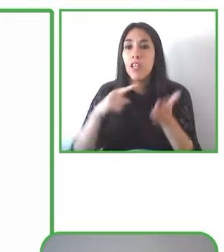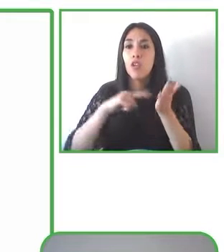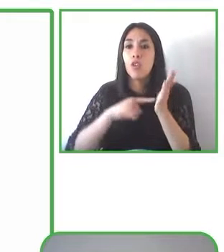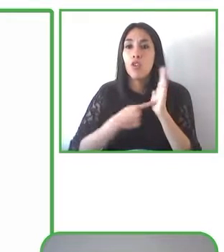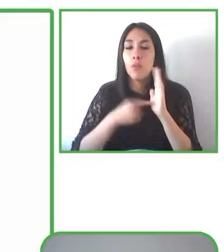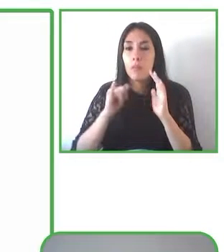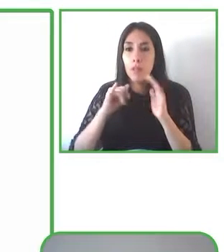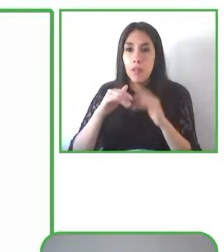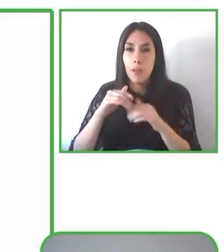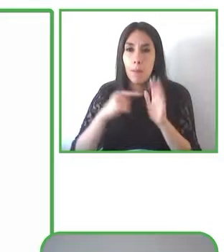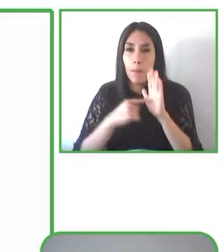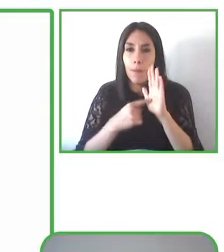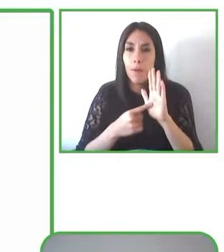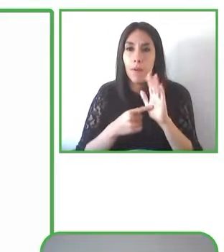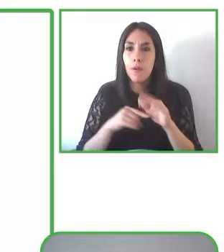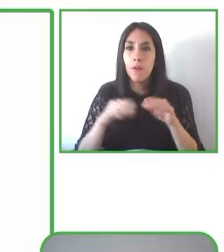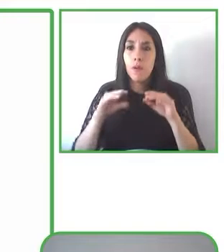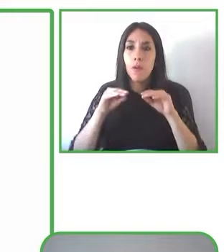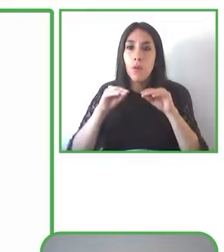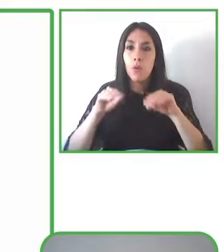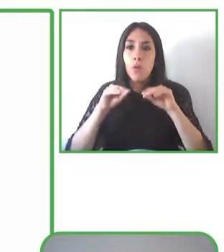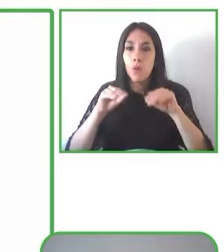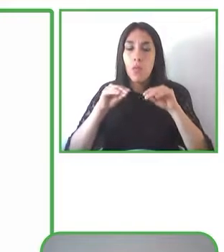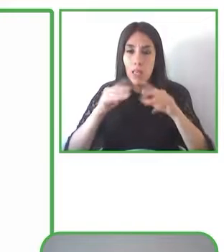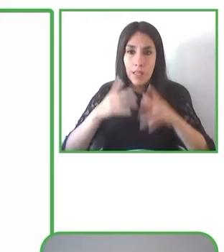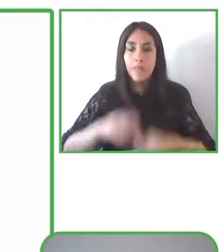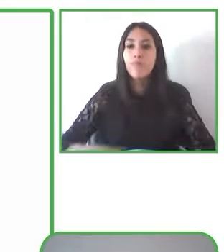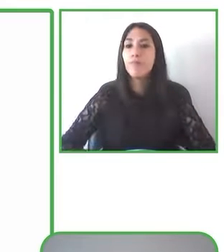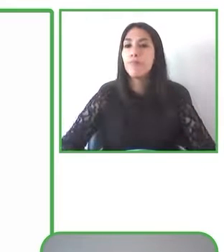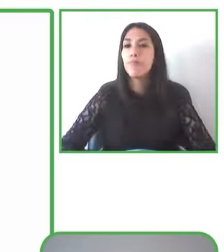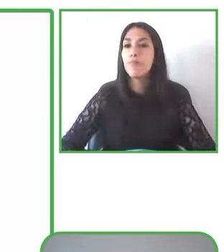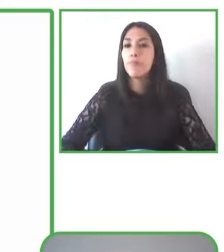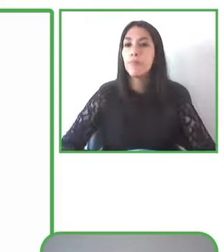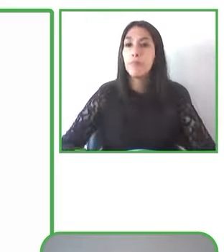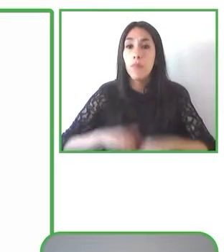necesario para poder lograr una real inclusión.